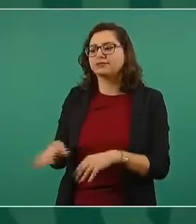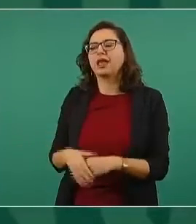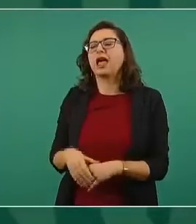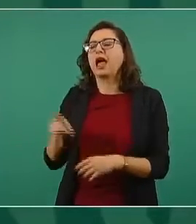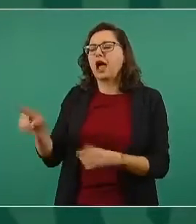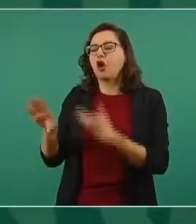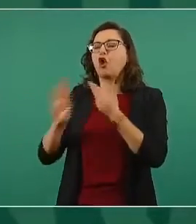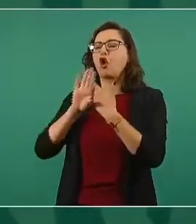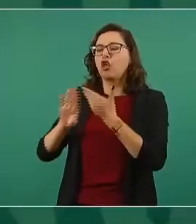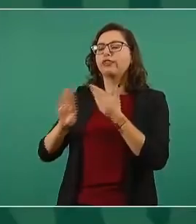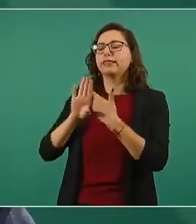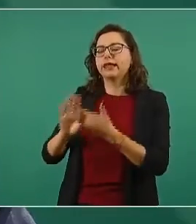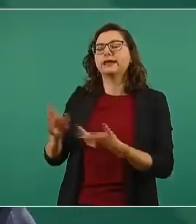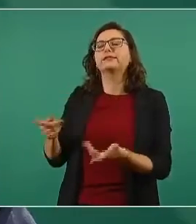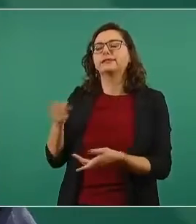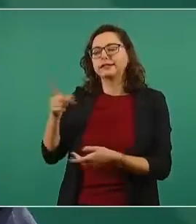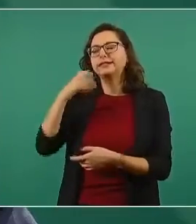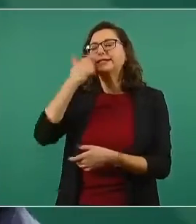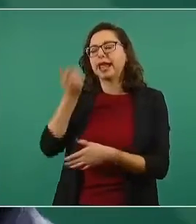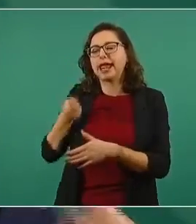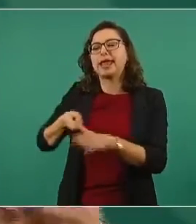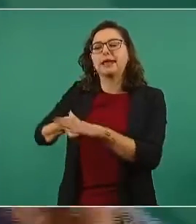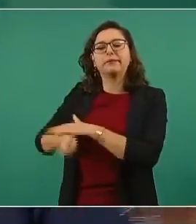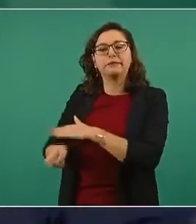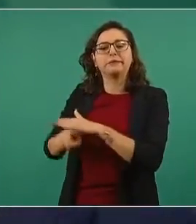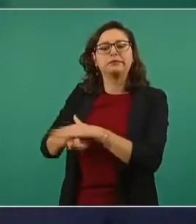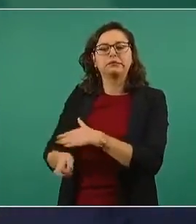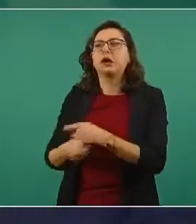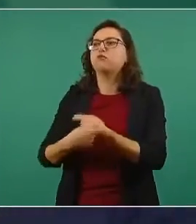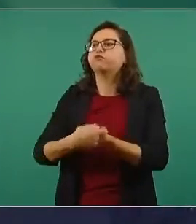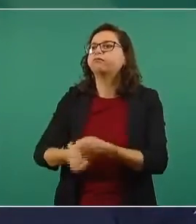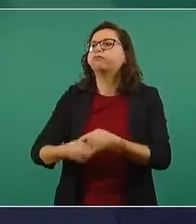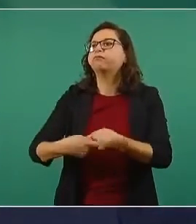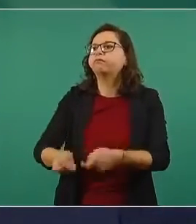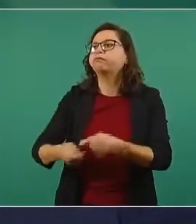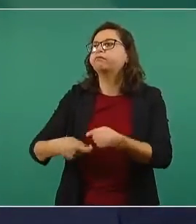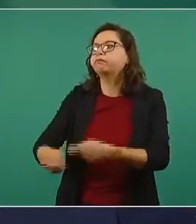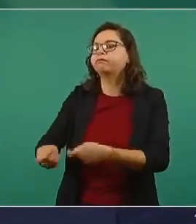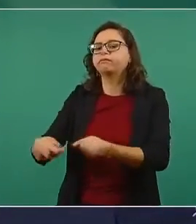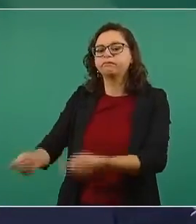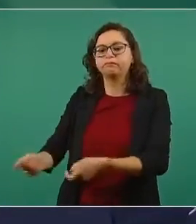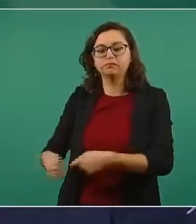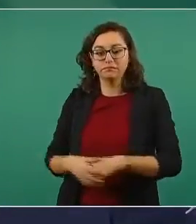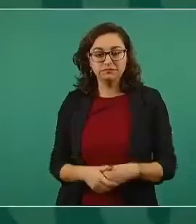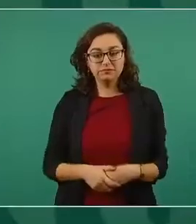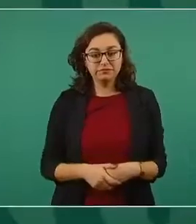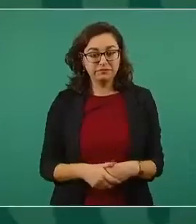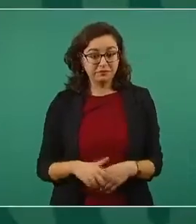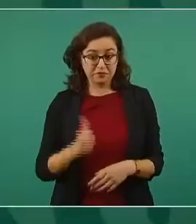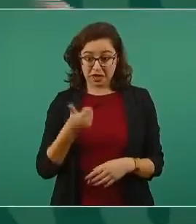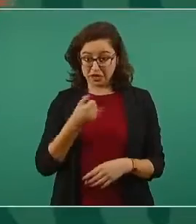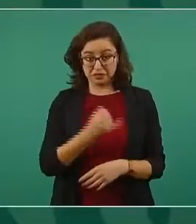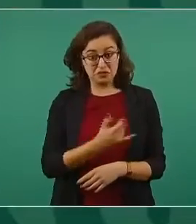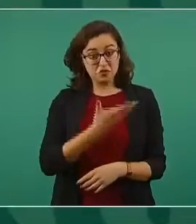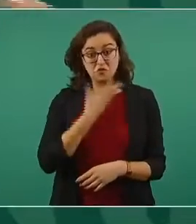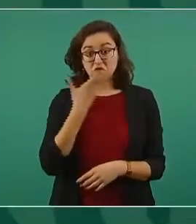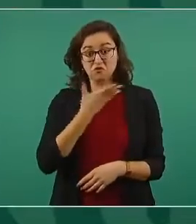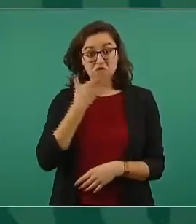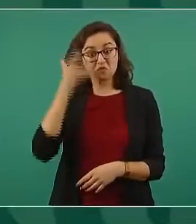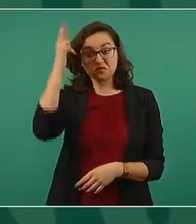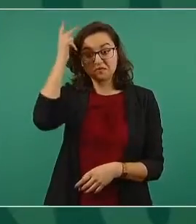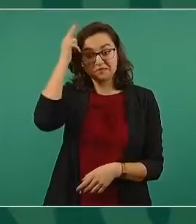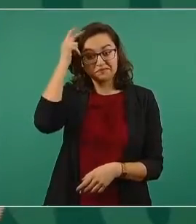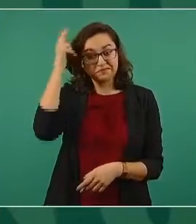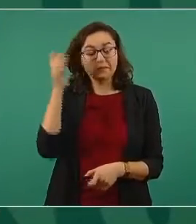maíz y repartían a la prensa